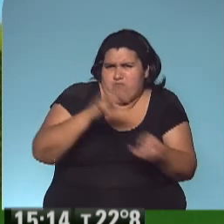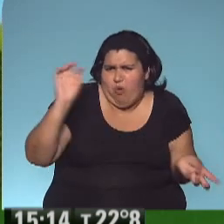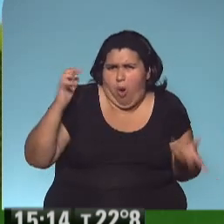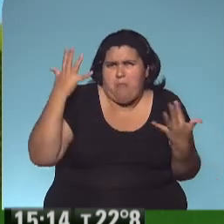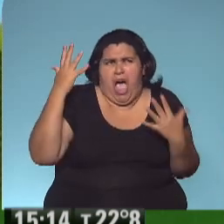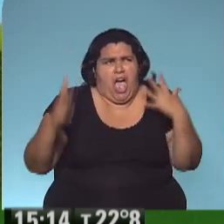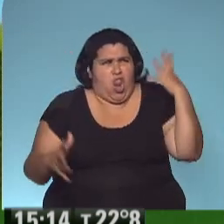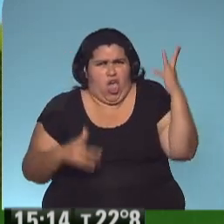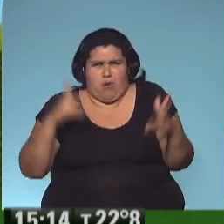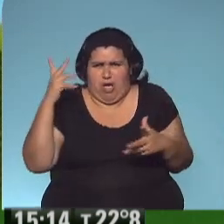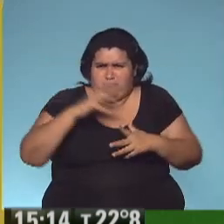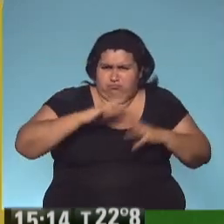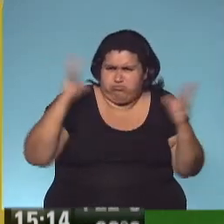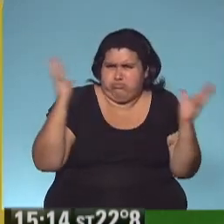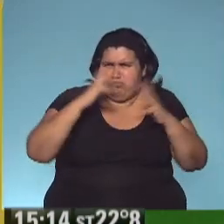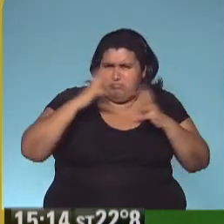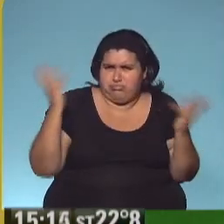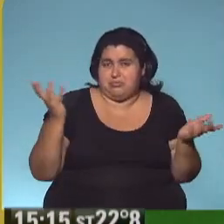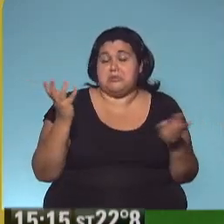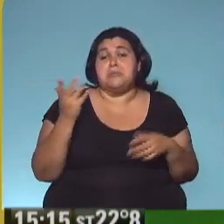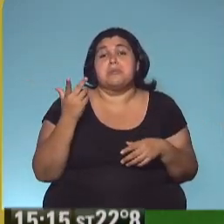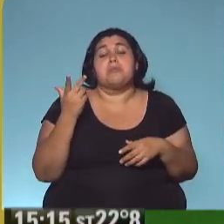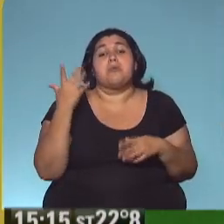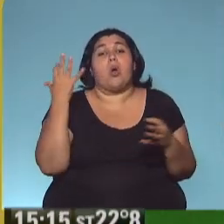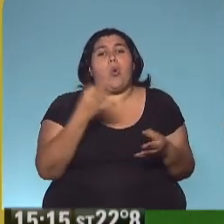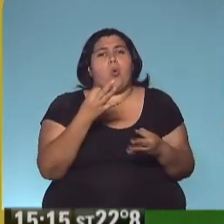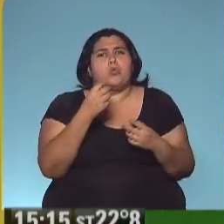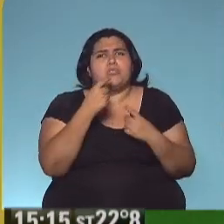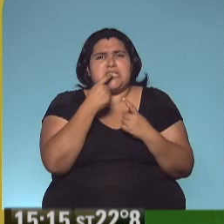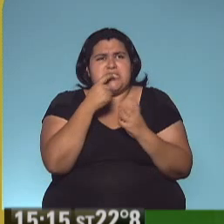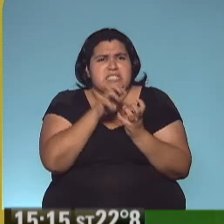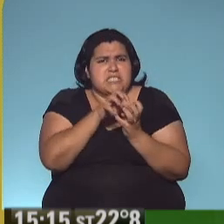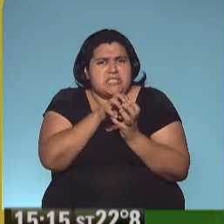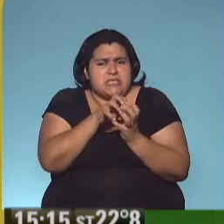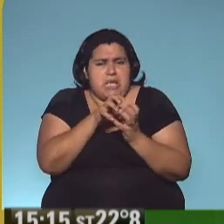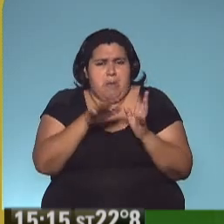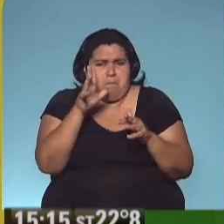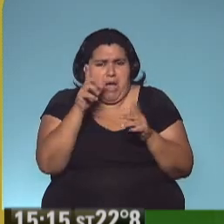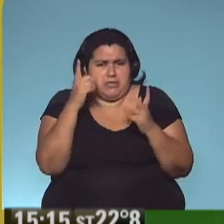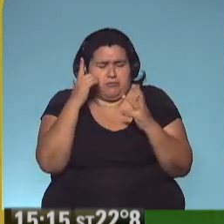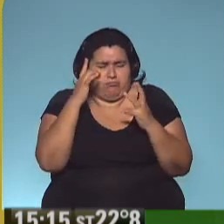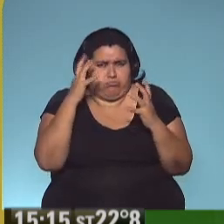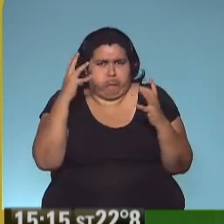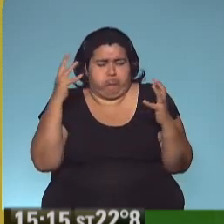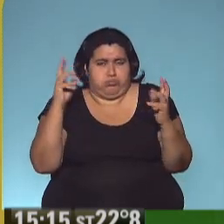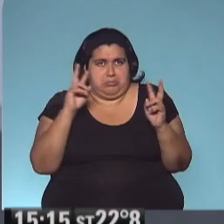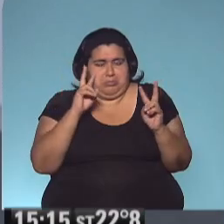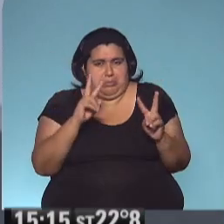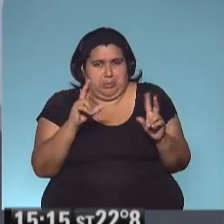brazos en el aire como un molino. Y porque sus dientes enormes brillaban más que su melena del atardecer.